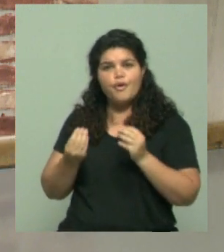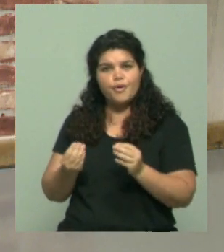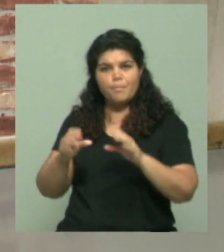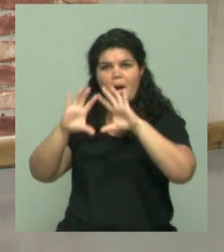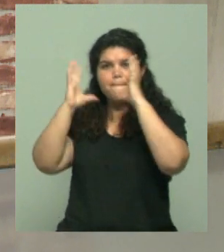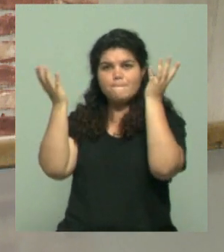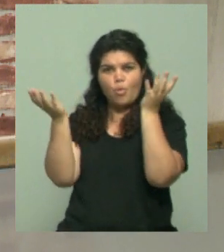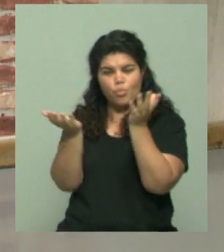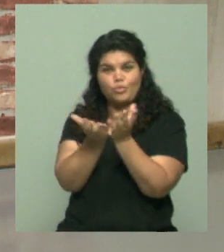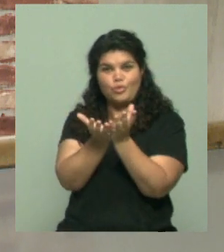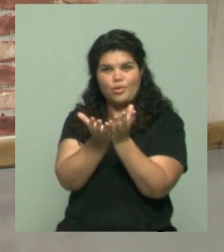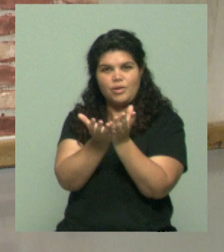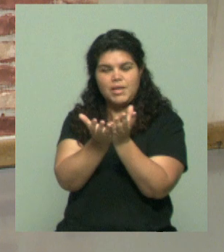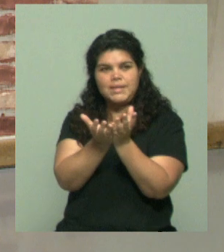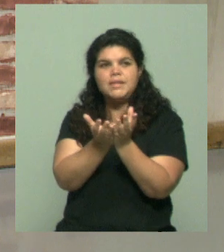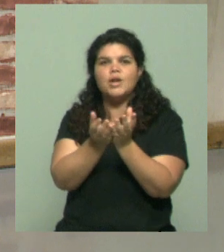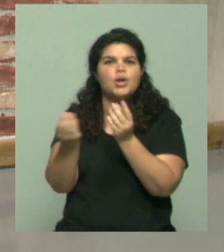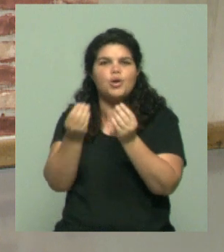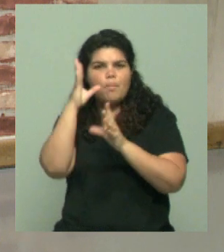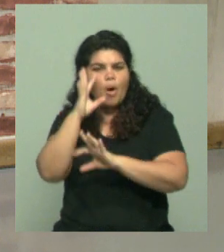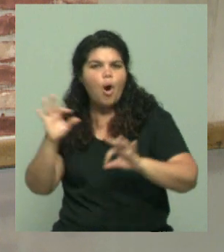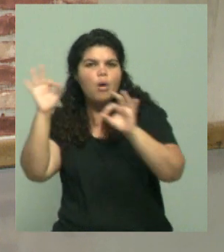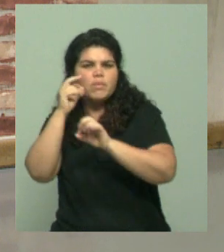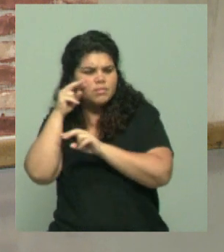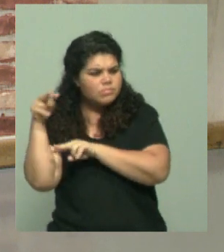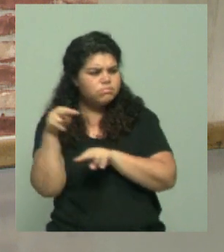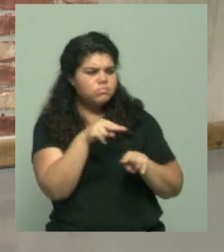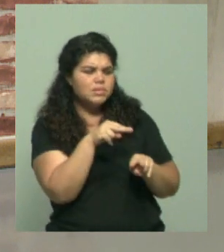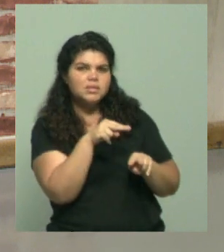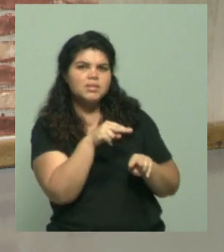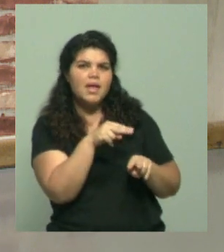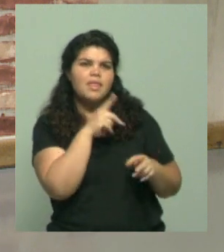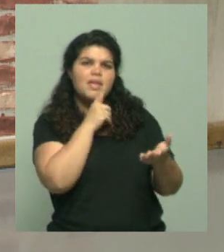decías vos, a partir de cómo lo comunicó el gobierno a la salida de Mondino?